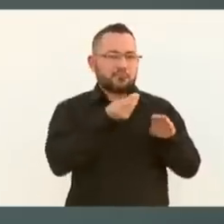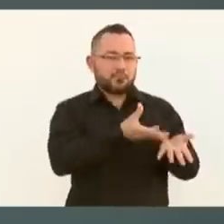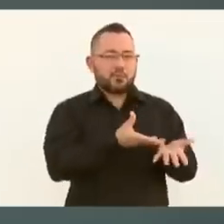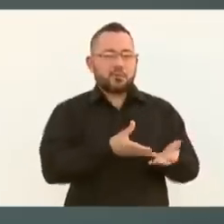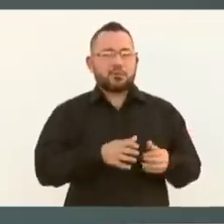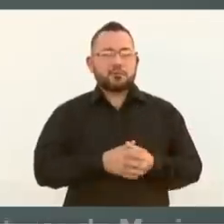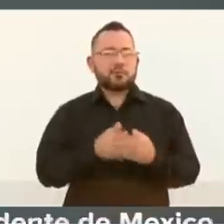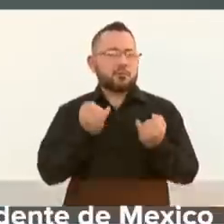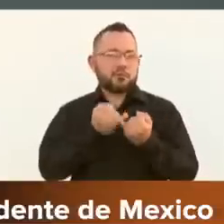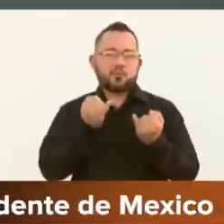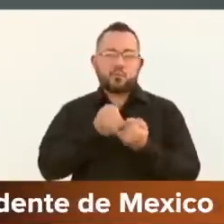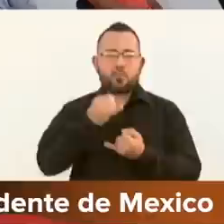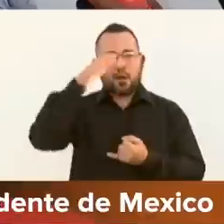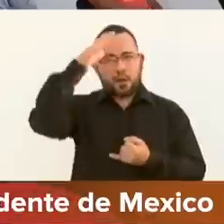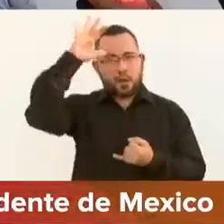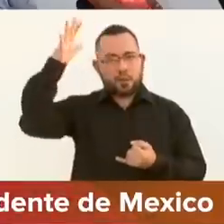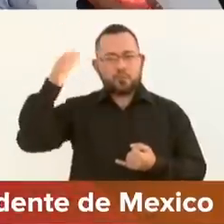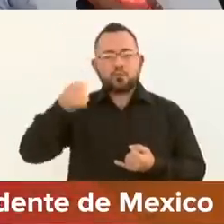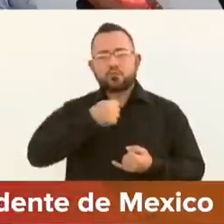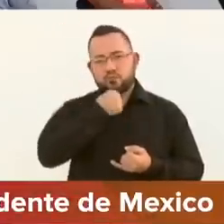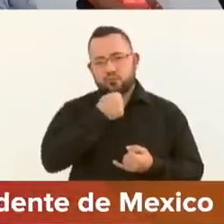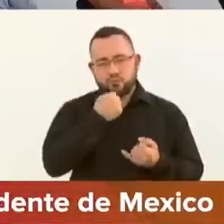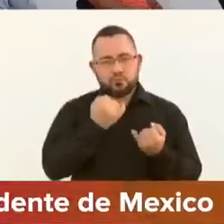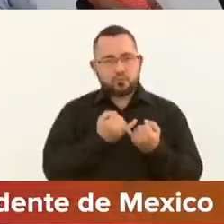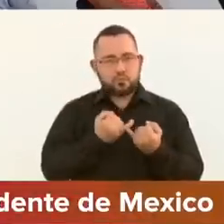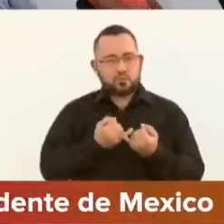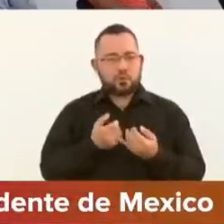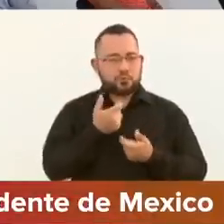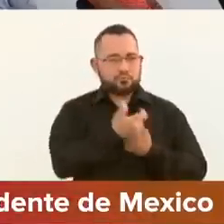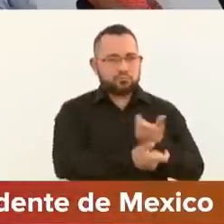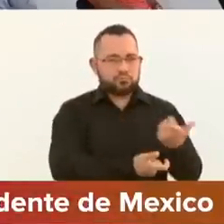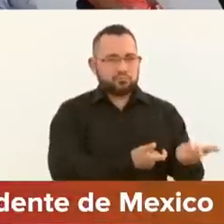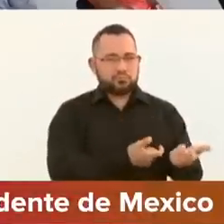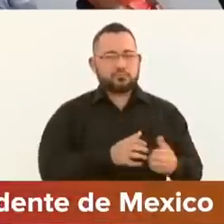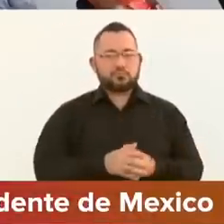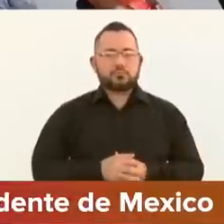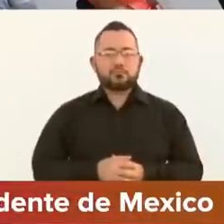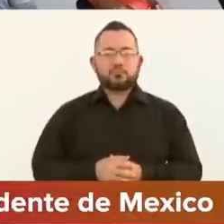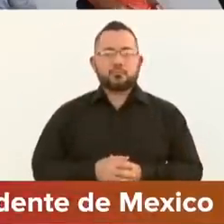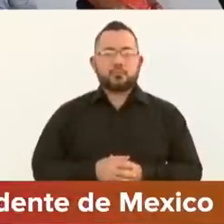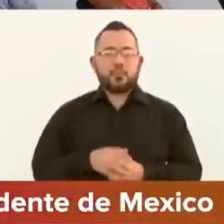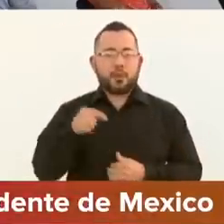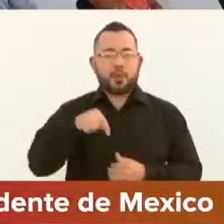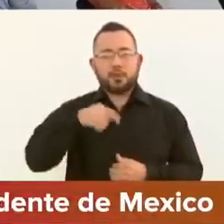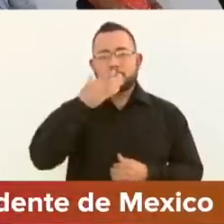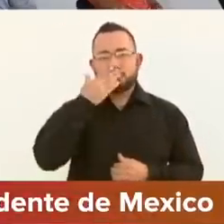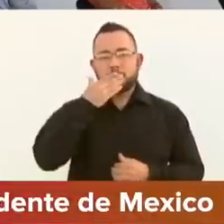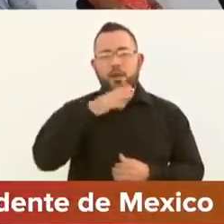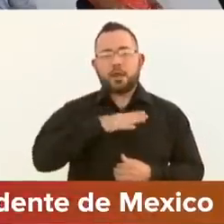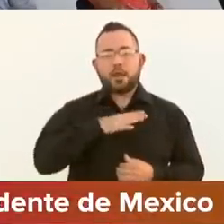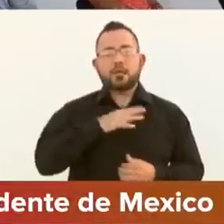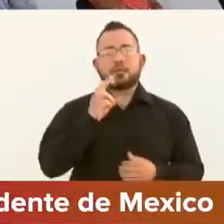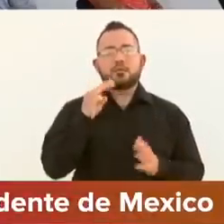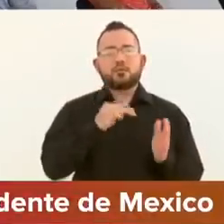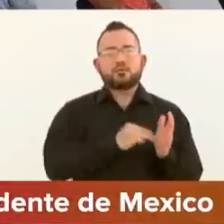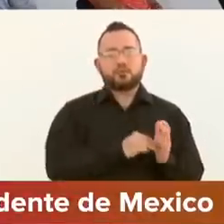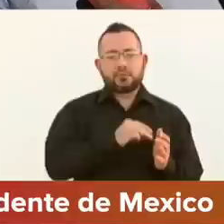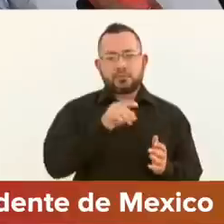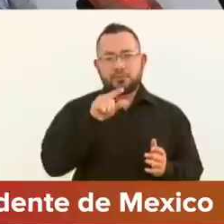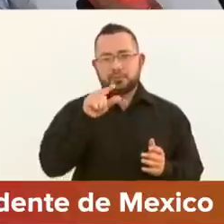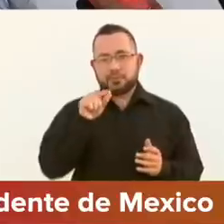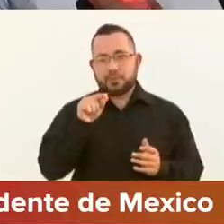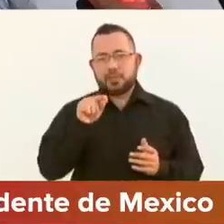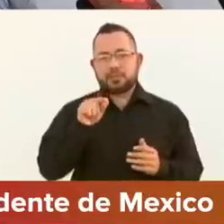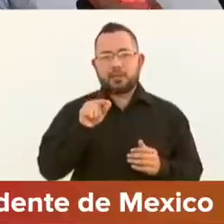adultos mayores. Aquí en Sonora hay 2 mil 70 niñas y niños